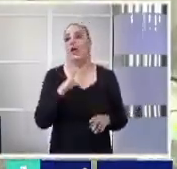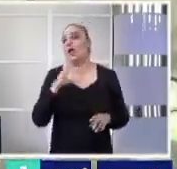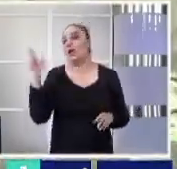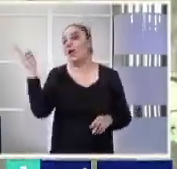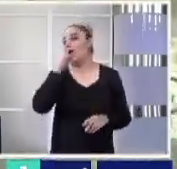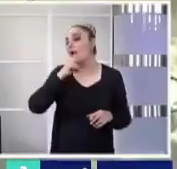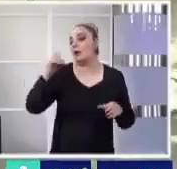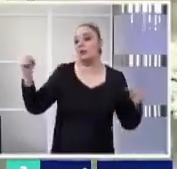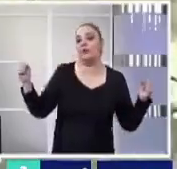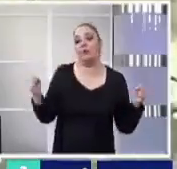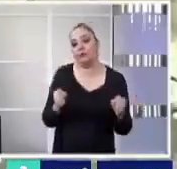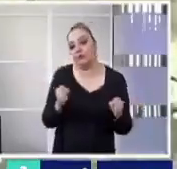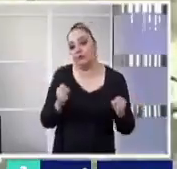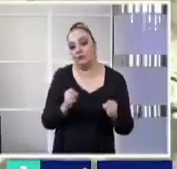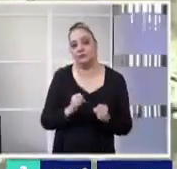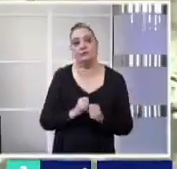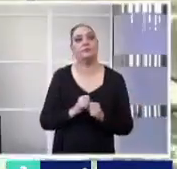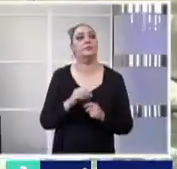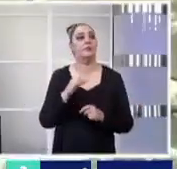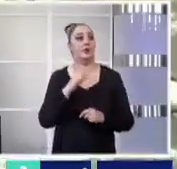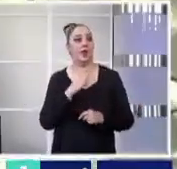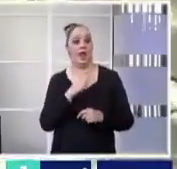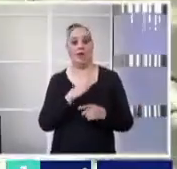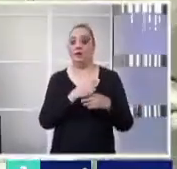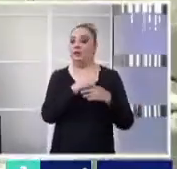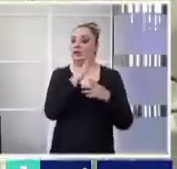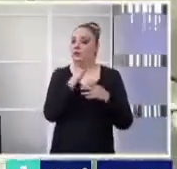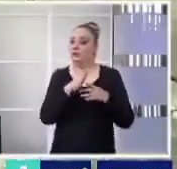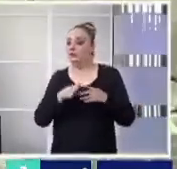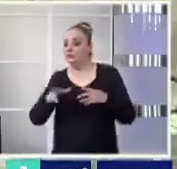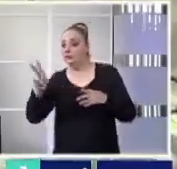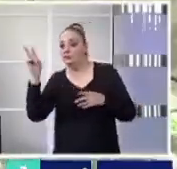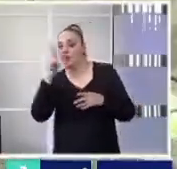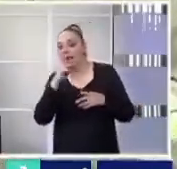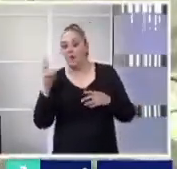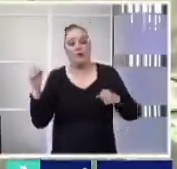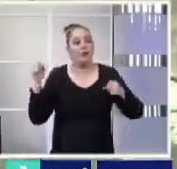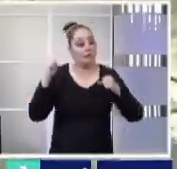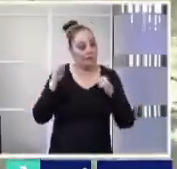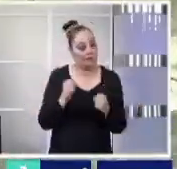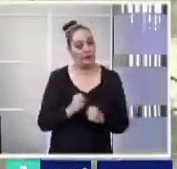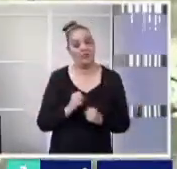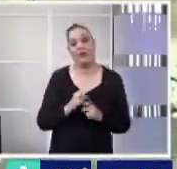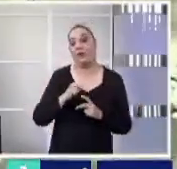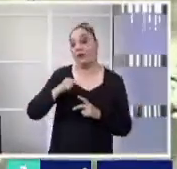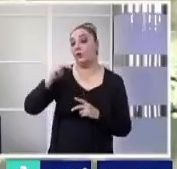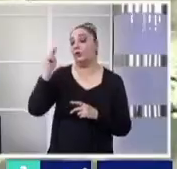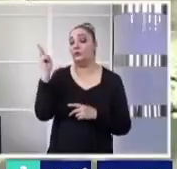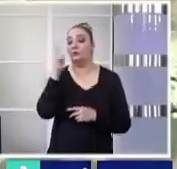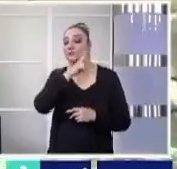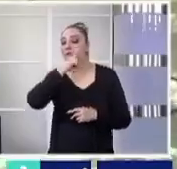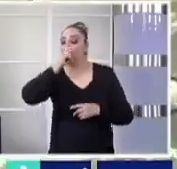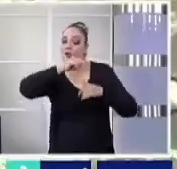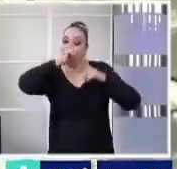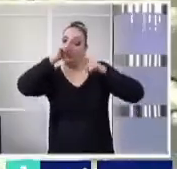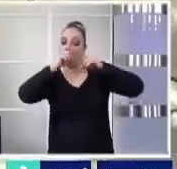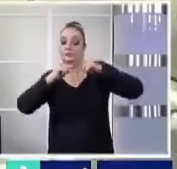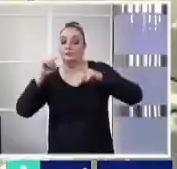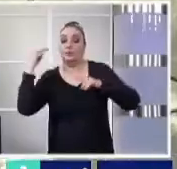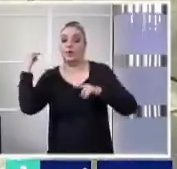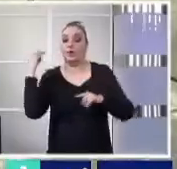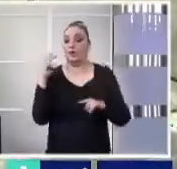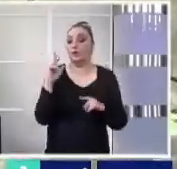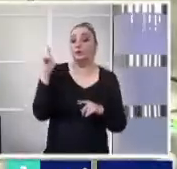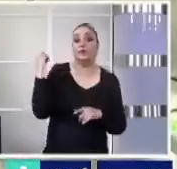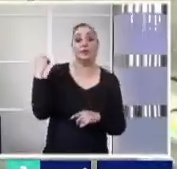que ha impulsado a este frente, ya extendido sobre el oriente de la República, viento fuerte del norte sopla en el litoral de Veracruz